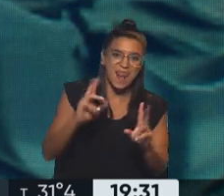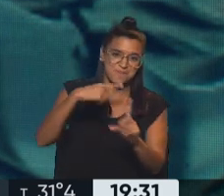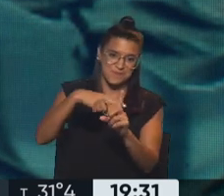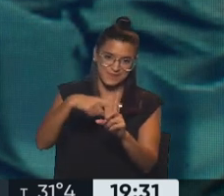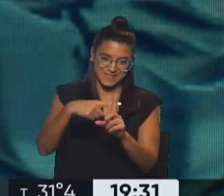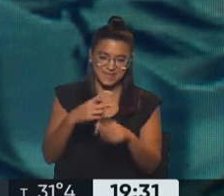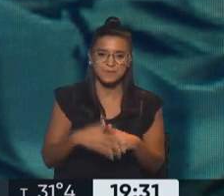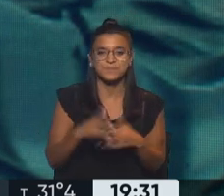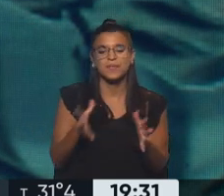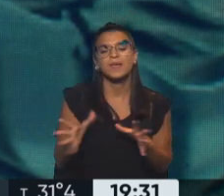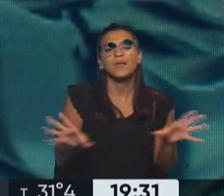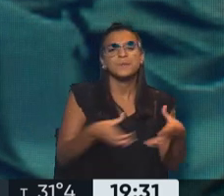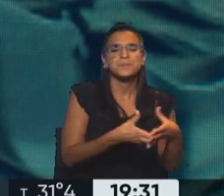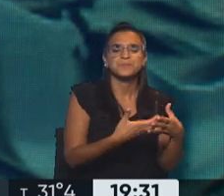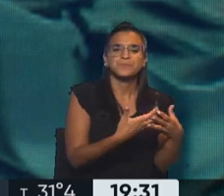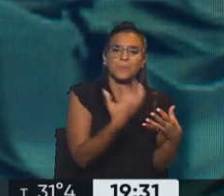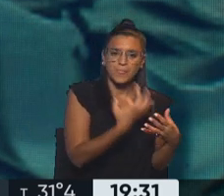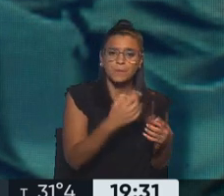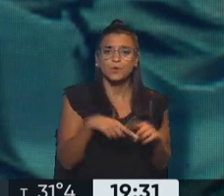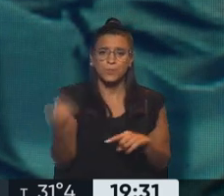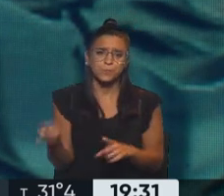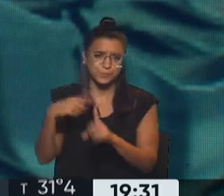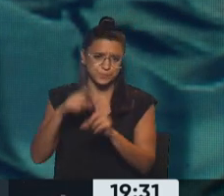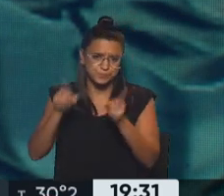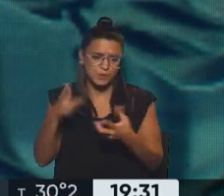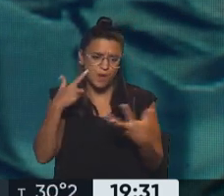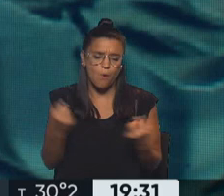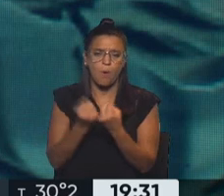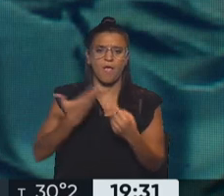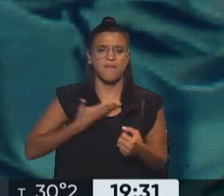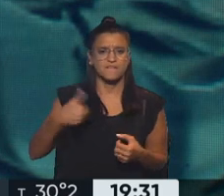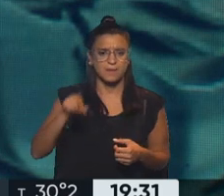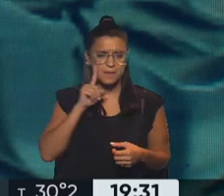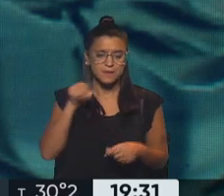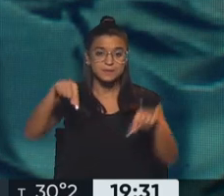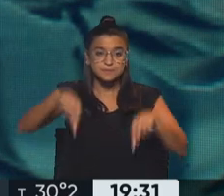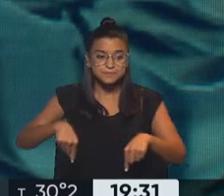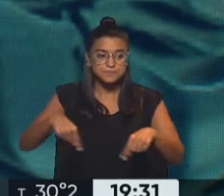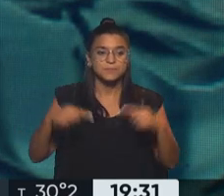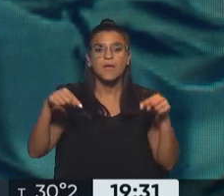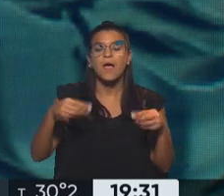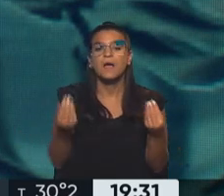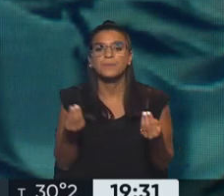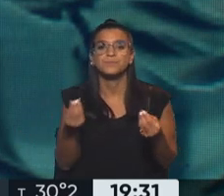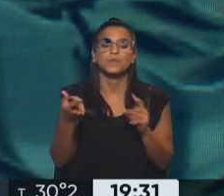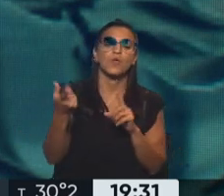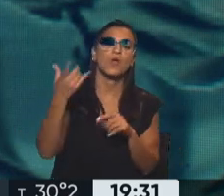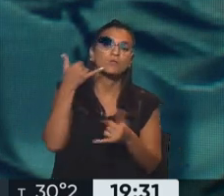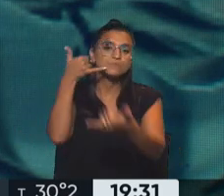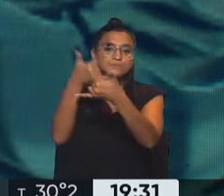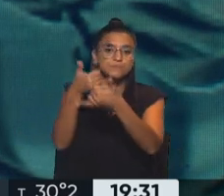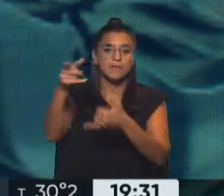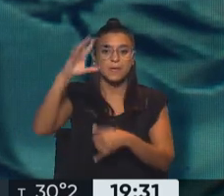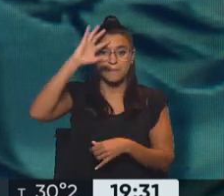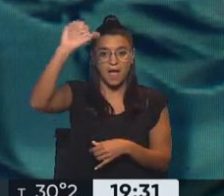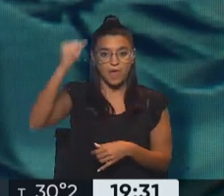no solamente del oficialismo sino también de la oposición, sido positivo este acuerdo con el Fondo Monetario Internacional y en este caso estamos en comunicación telefónica con el